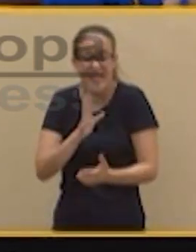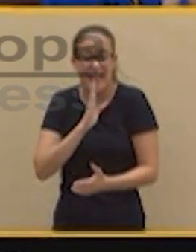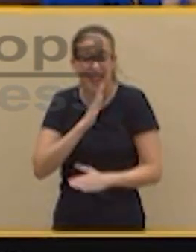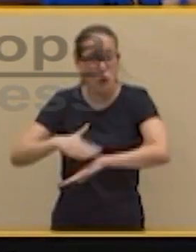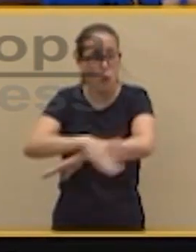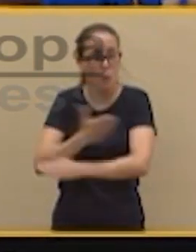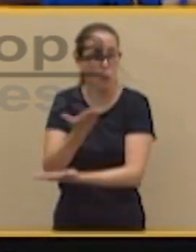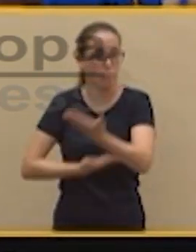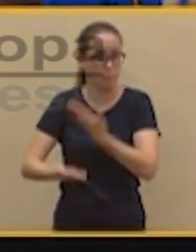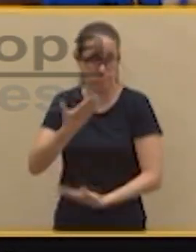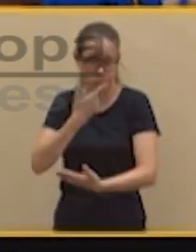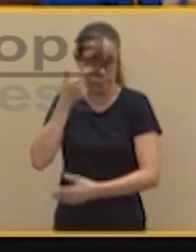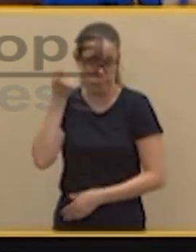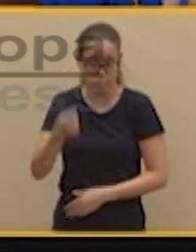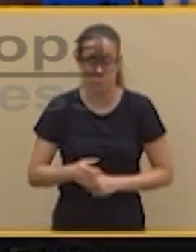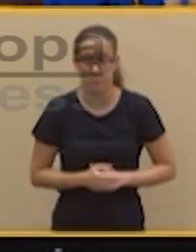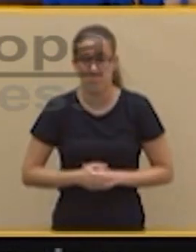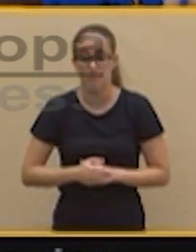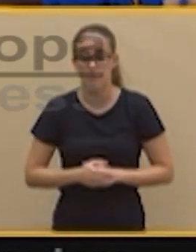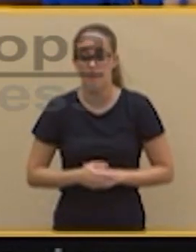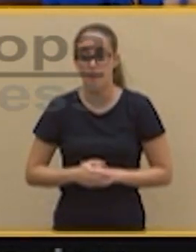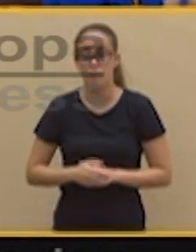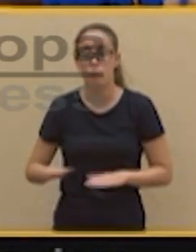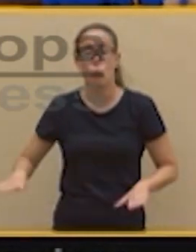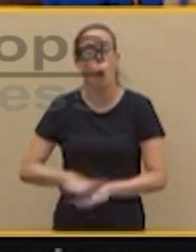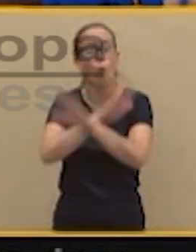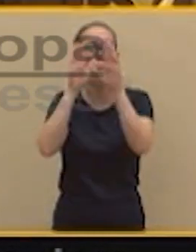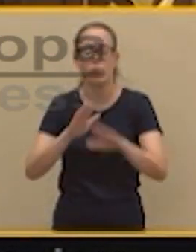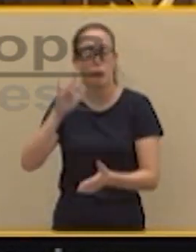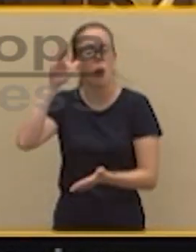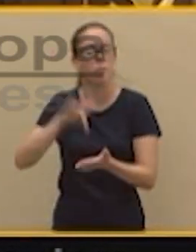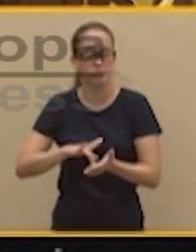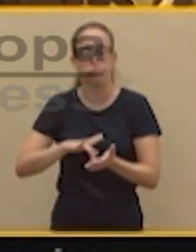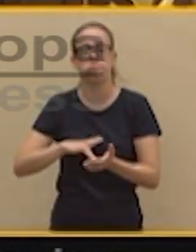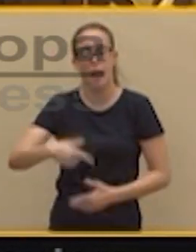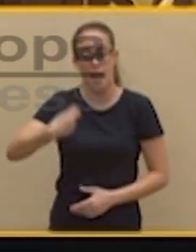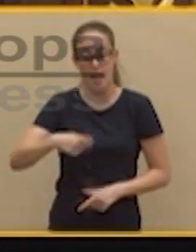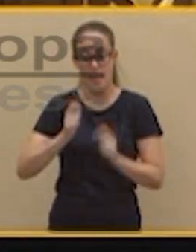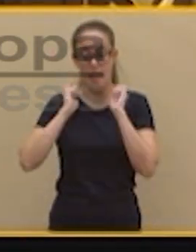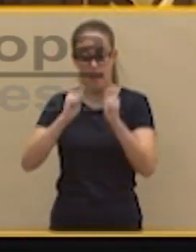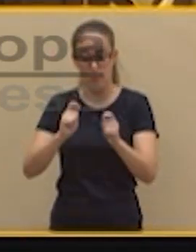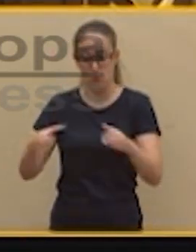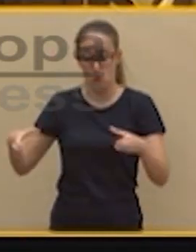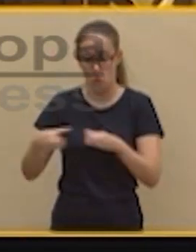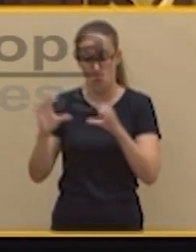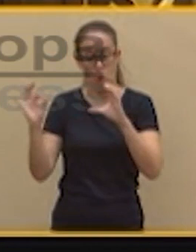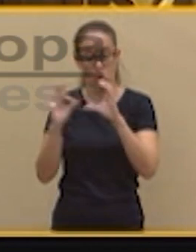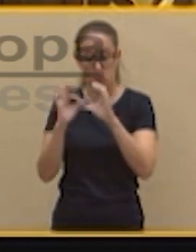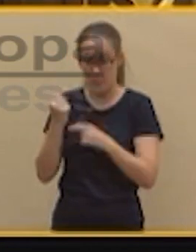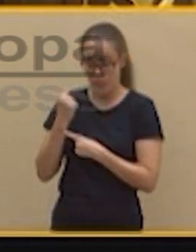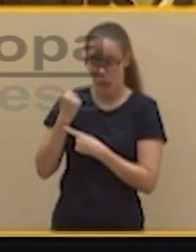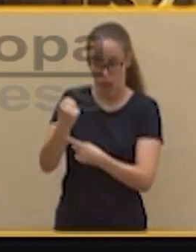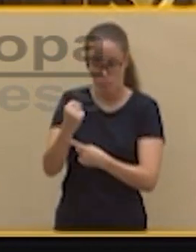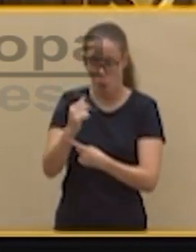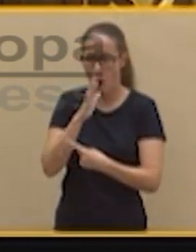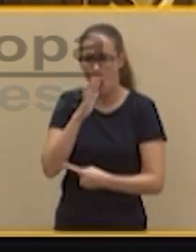la última vez que vino usted a una investidura vino con el apoyo de Ciudadanos. Pregúntese por qué ahora no lo tiene, a lo mejor por lo que ha cambiado